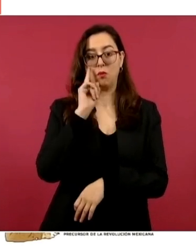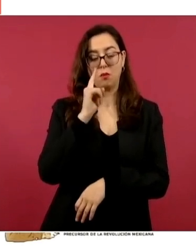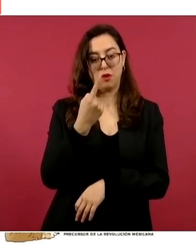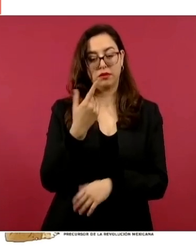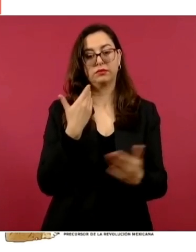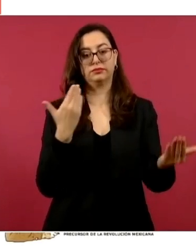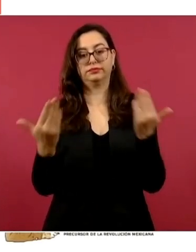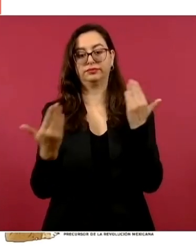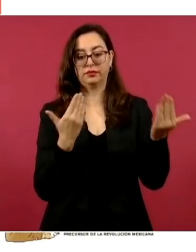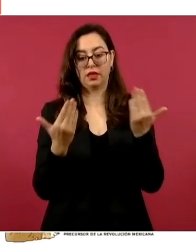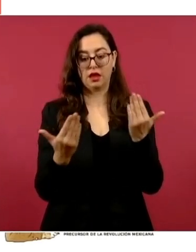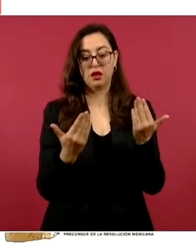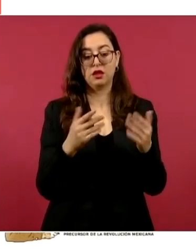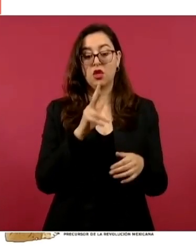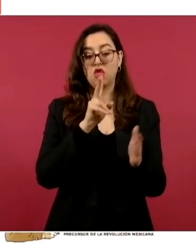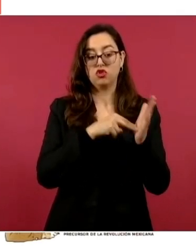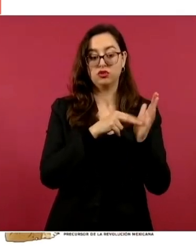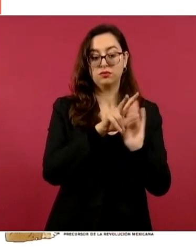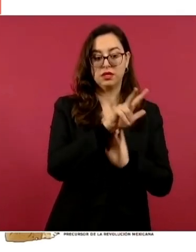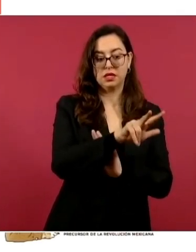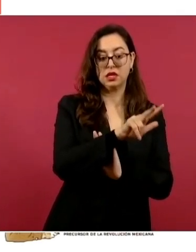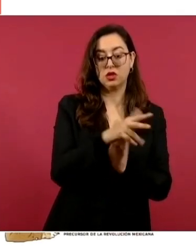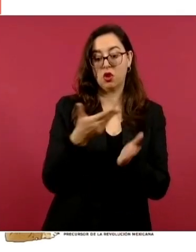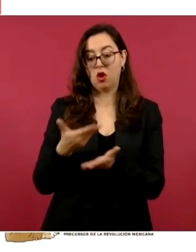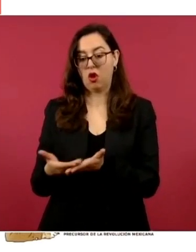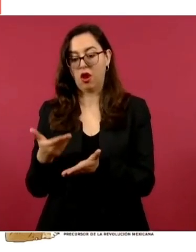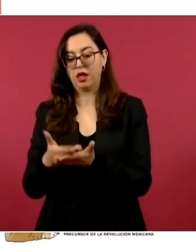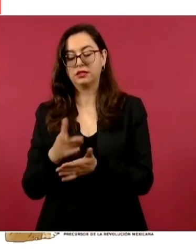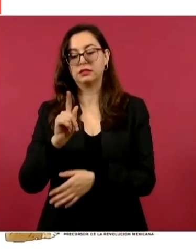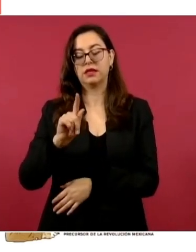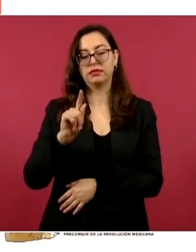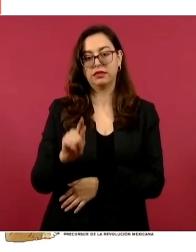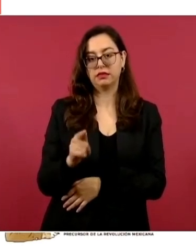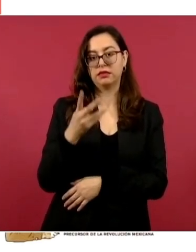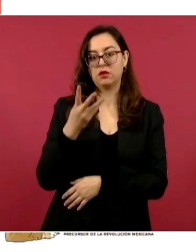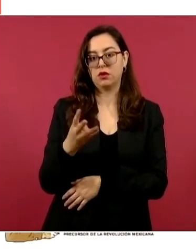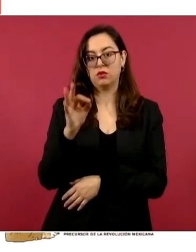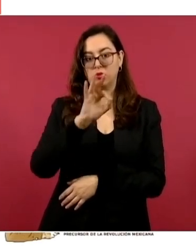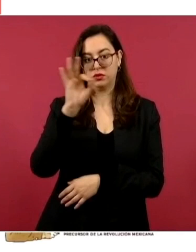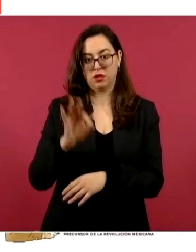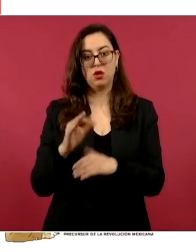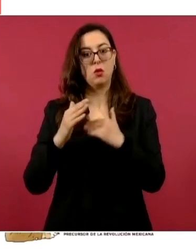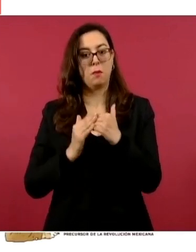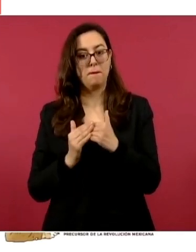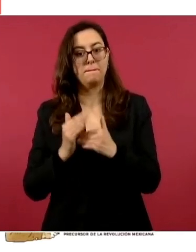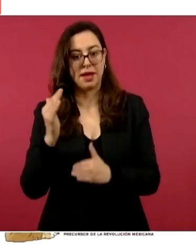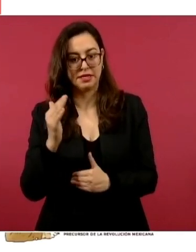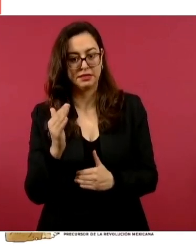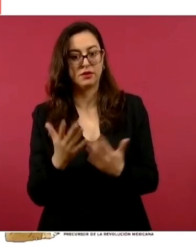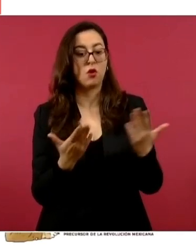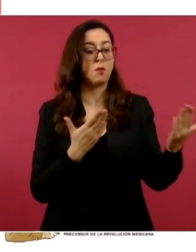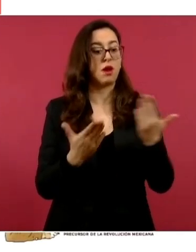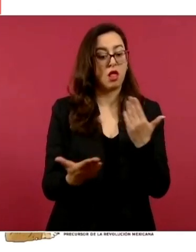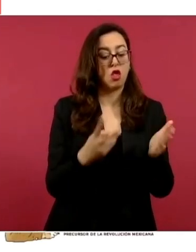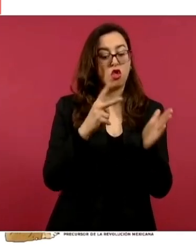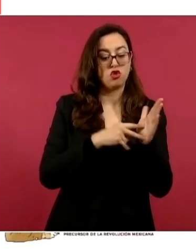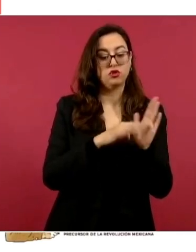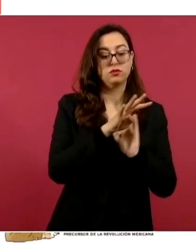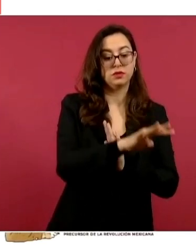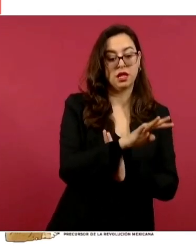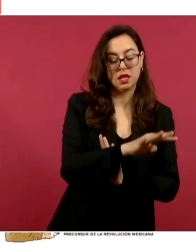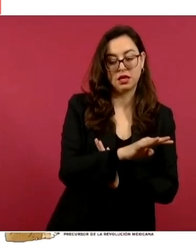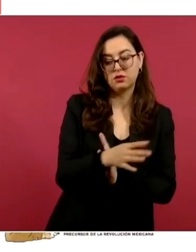77.64 por ciento más remesas y con relación al 2019, 69